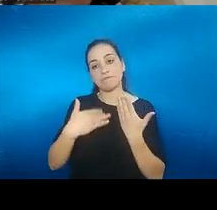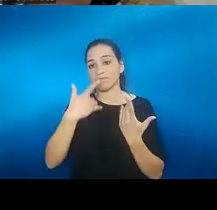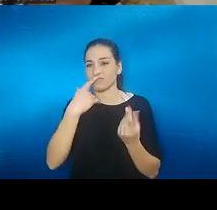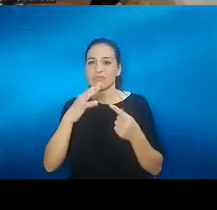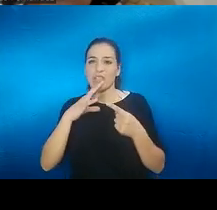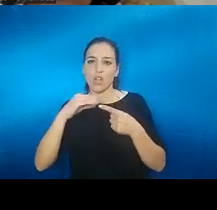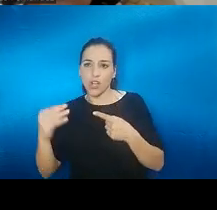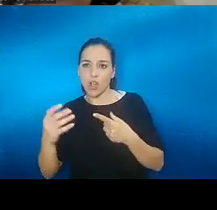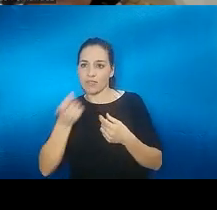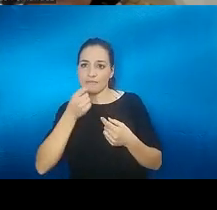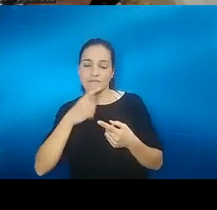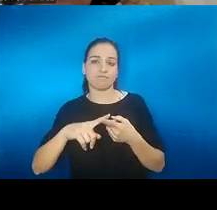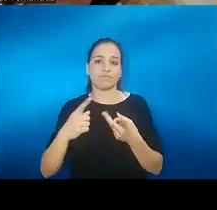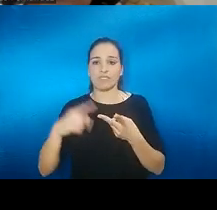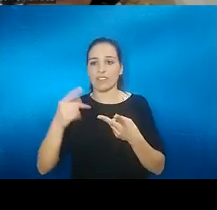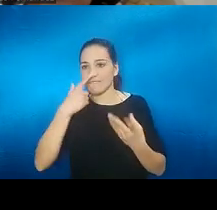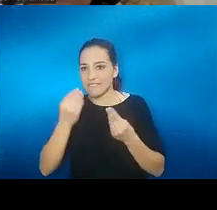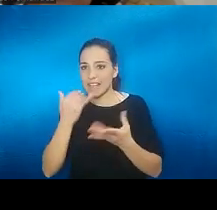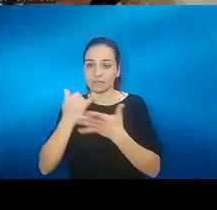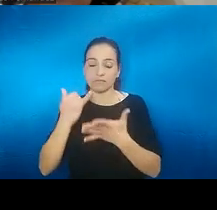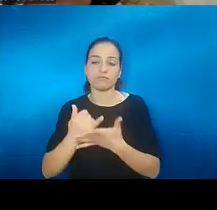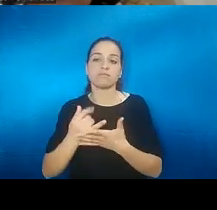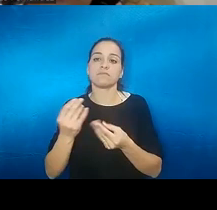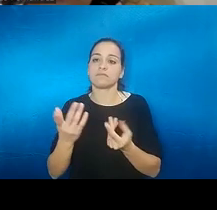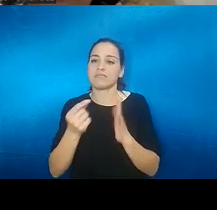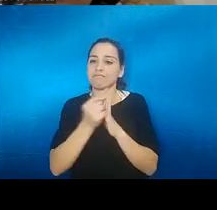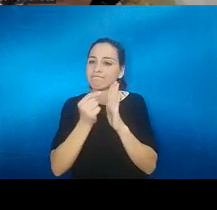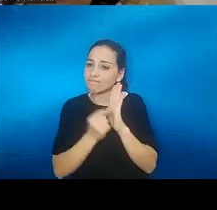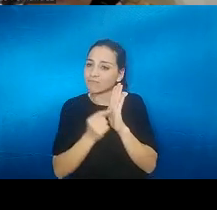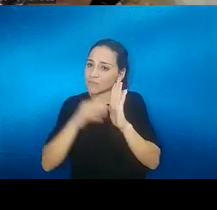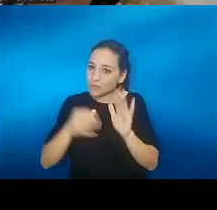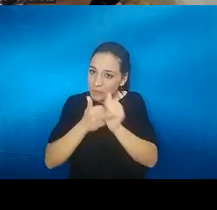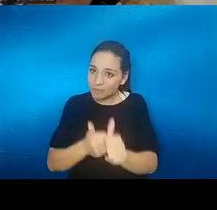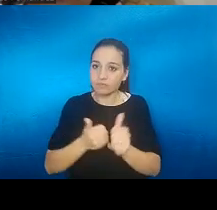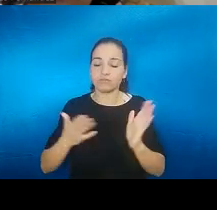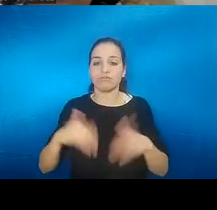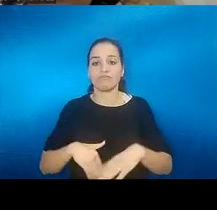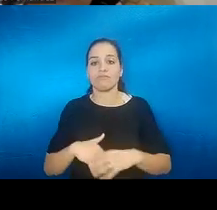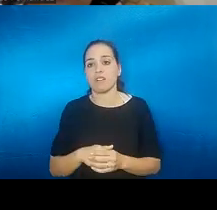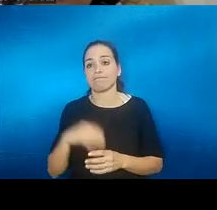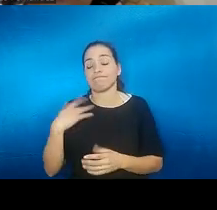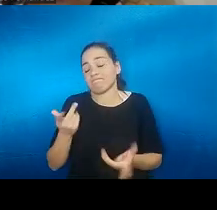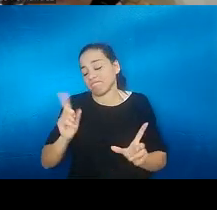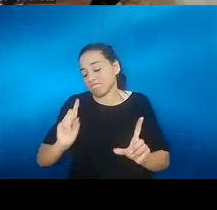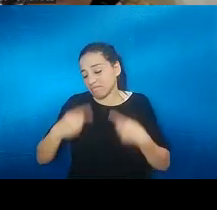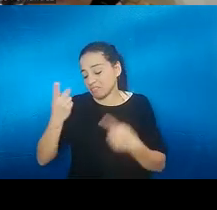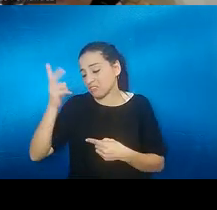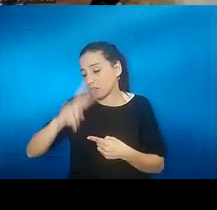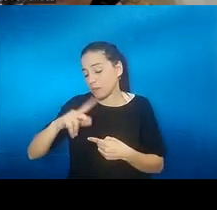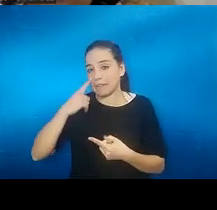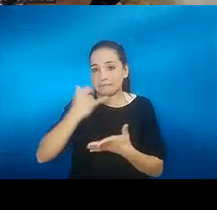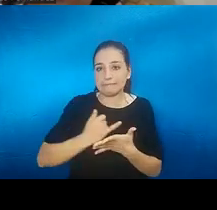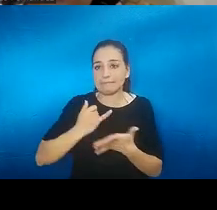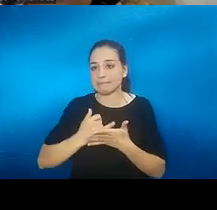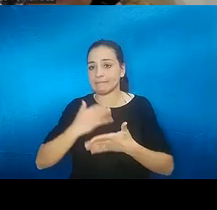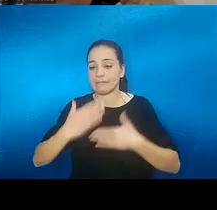a hacerte todo tu entrenamiento no me dio ninguna pauta sino y yo lo intenté durante unos meses a mi rollo pero ya está